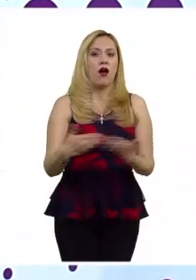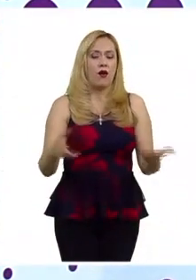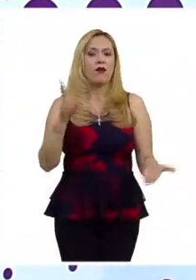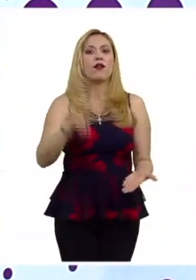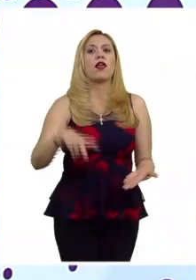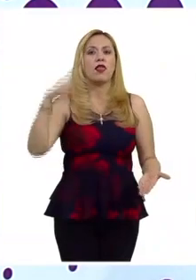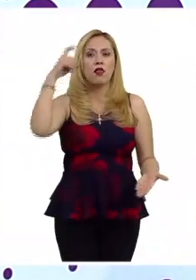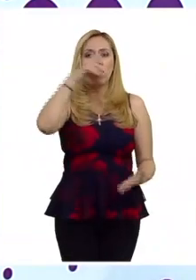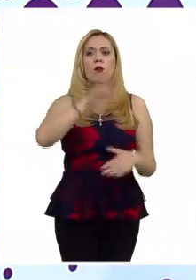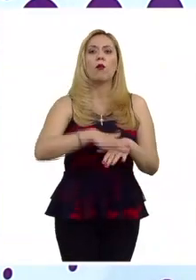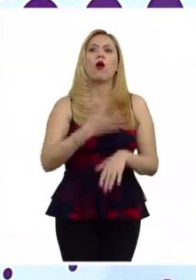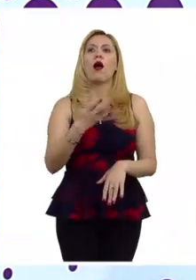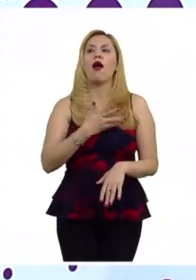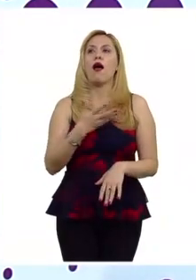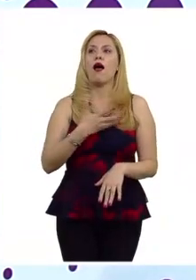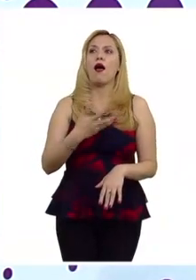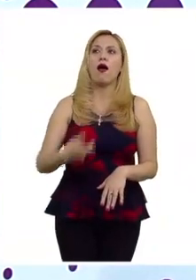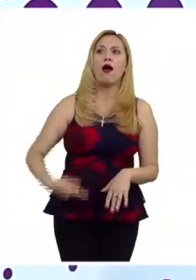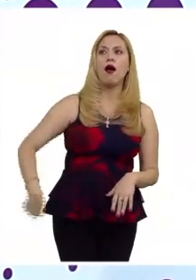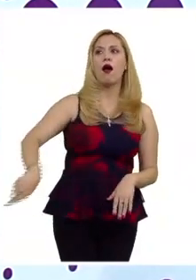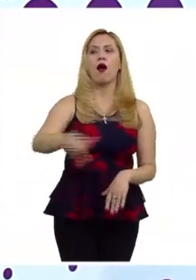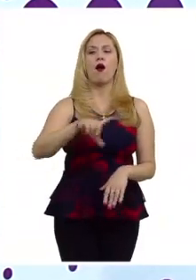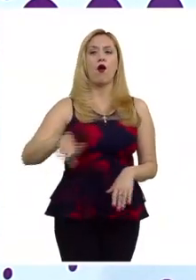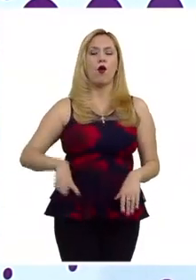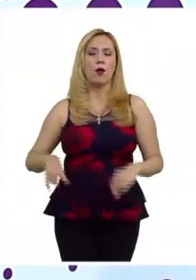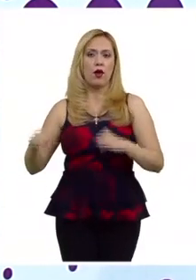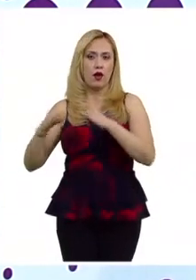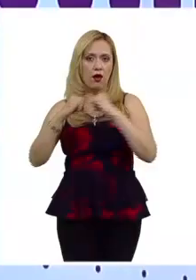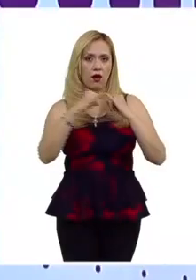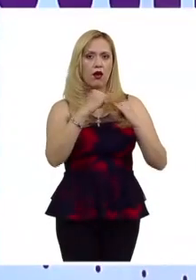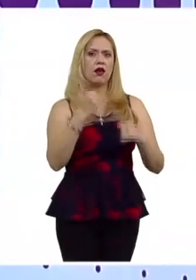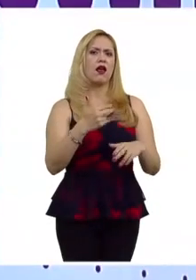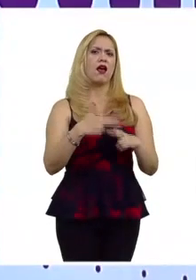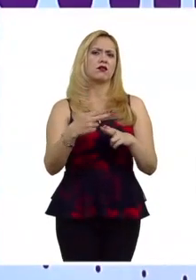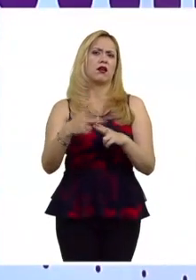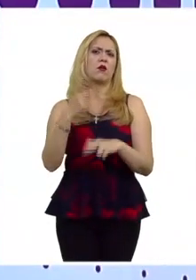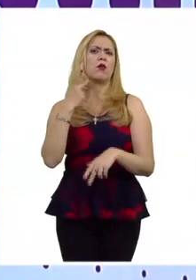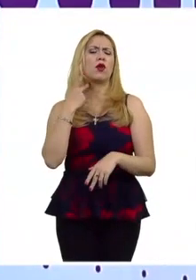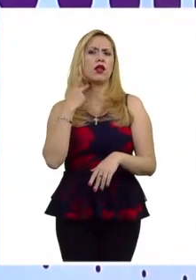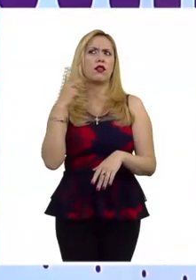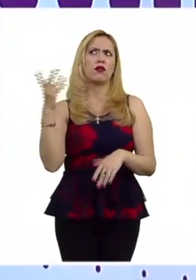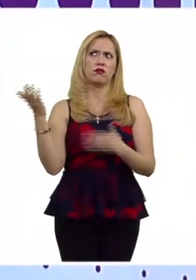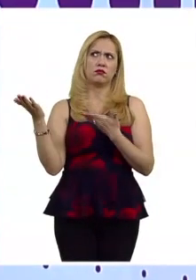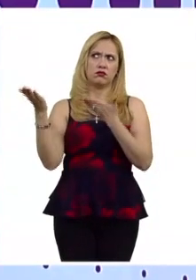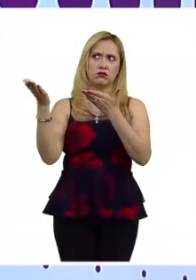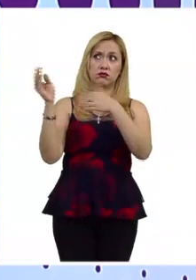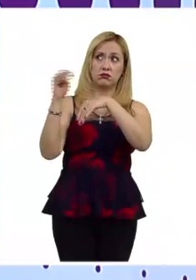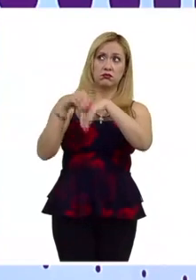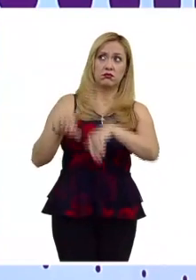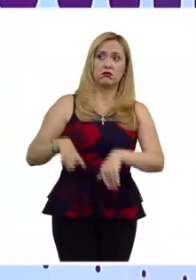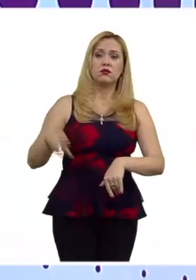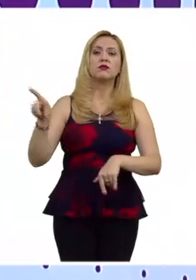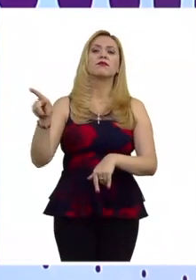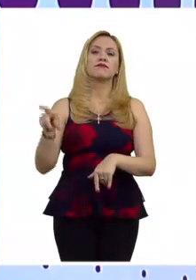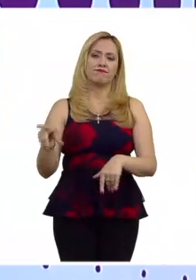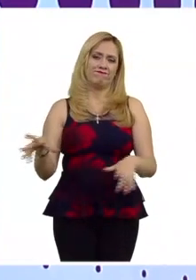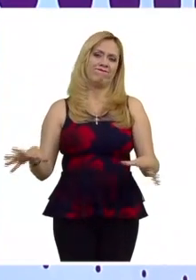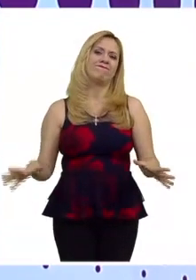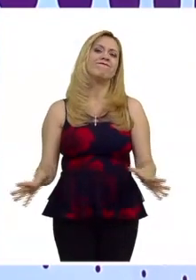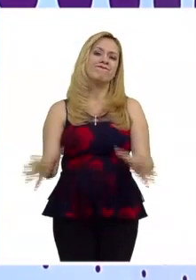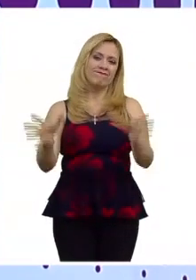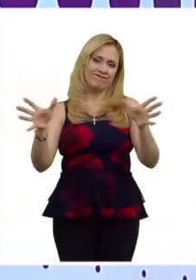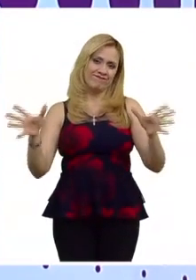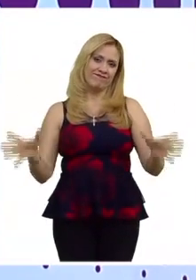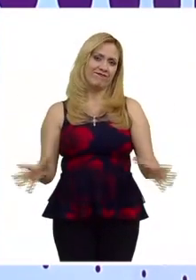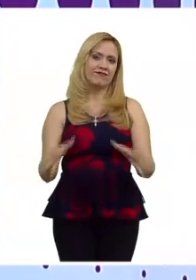porque hay actores públicos y actores políticos que están en el poder que están incitando al odio y